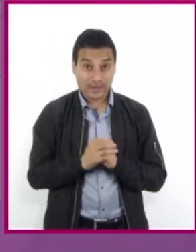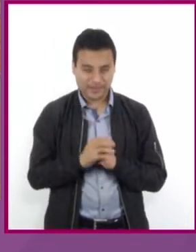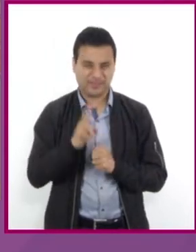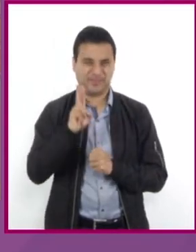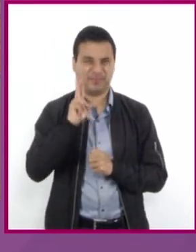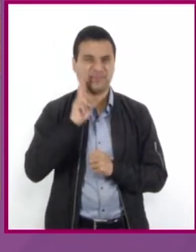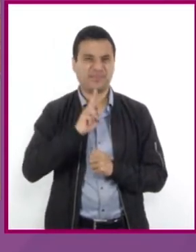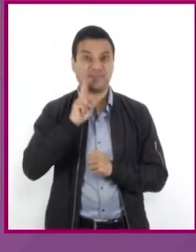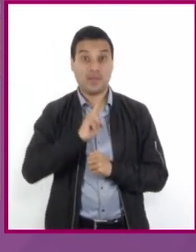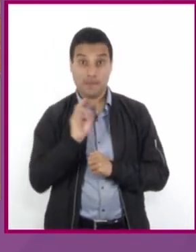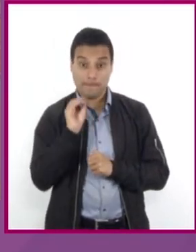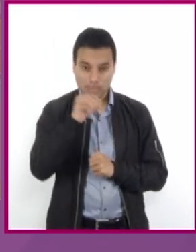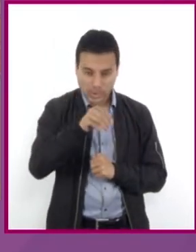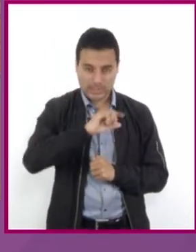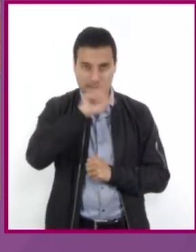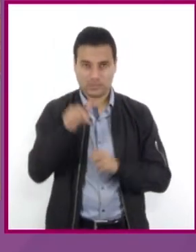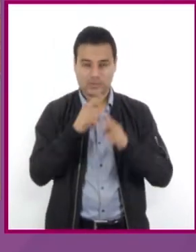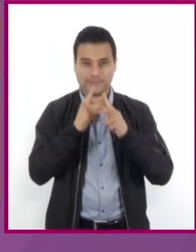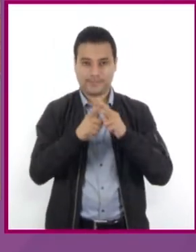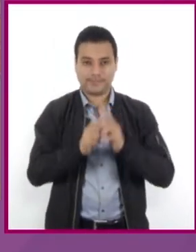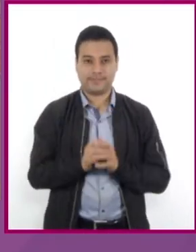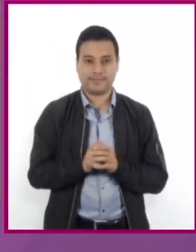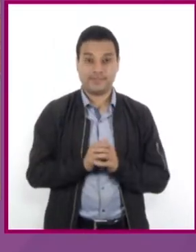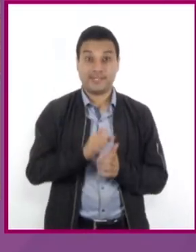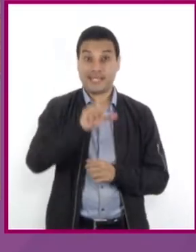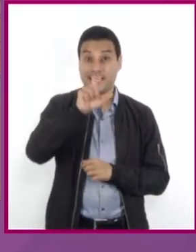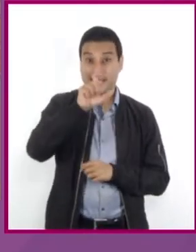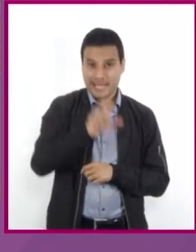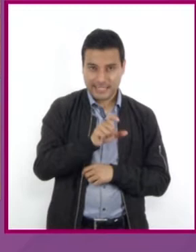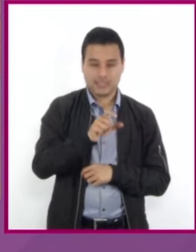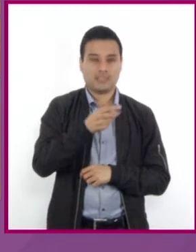ecuación. X igual a 2y.